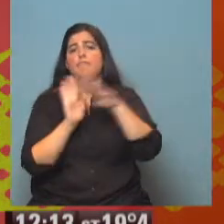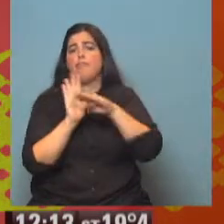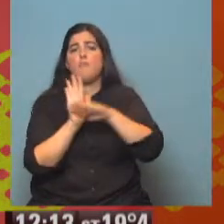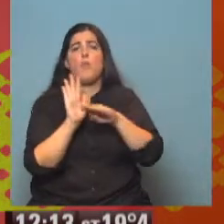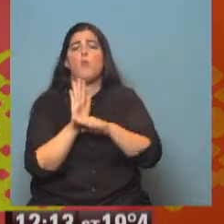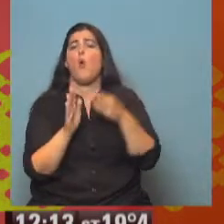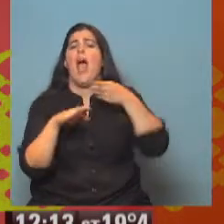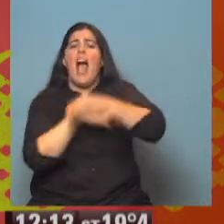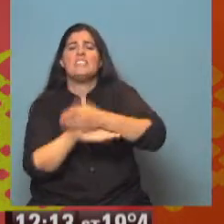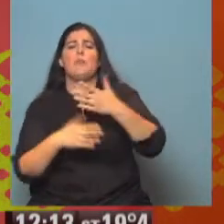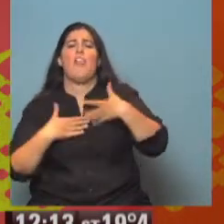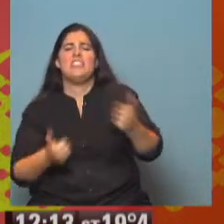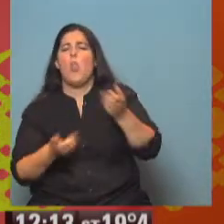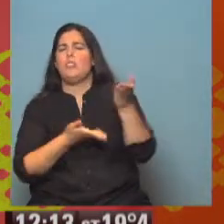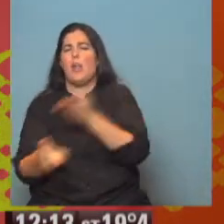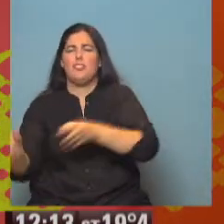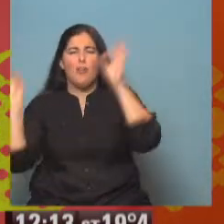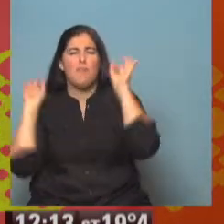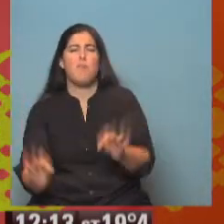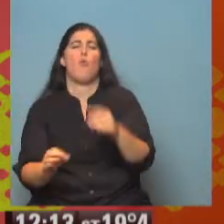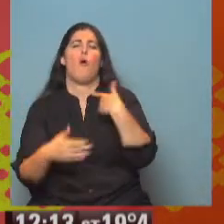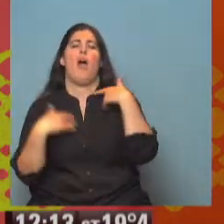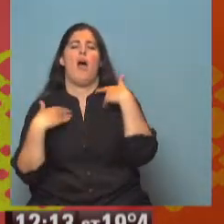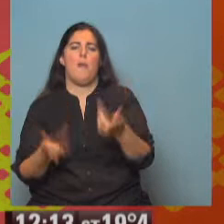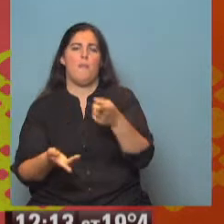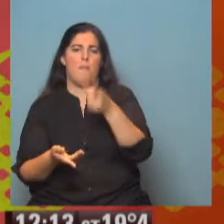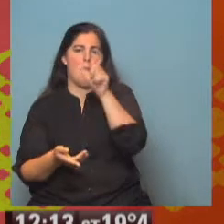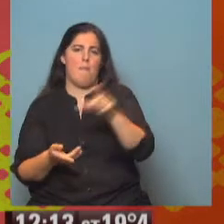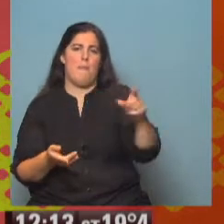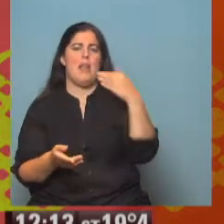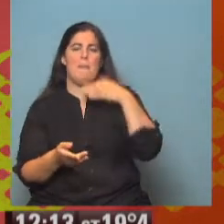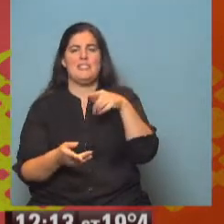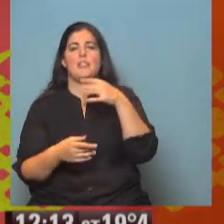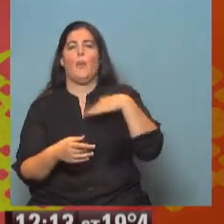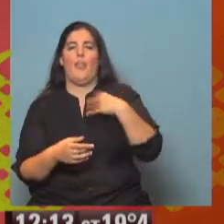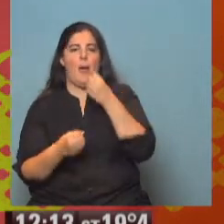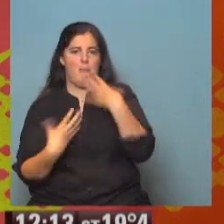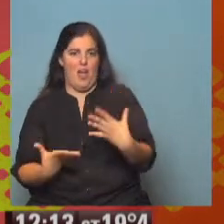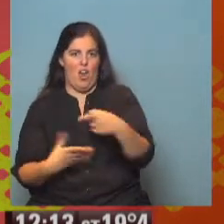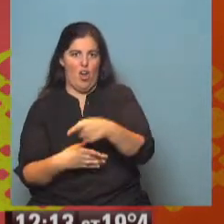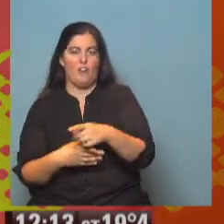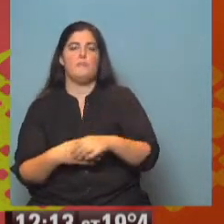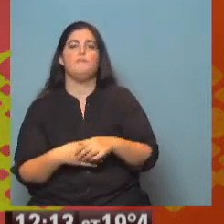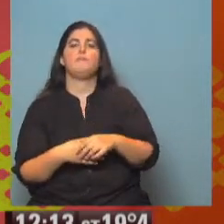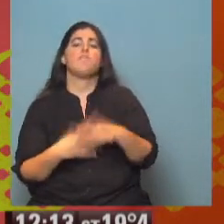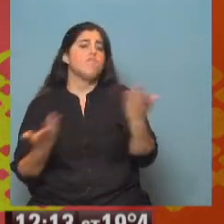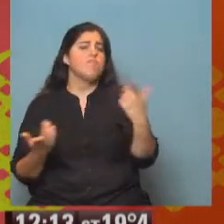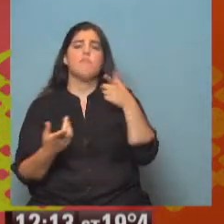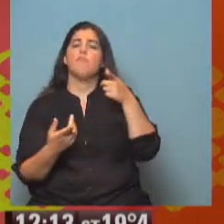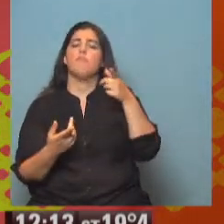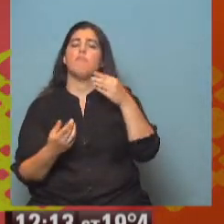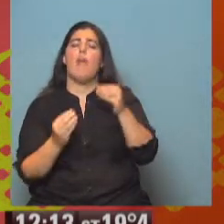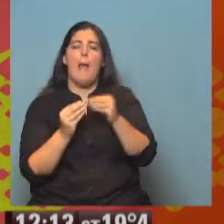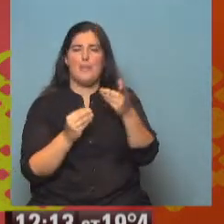a la salud y a todos los servicios disponibles al alcance del paciente para su mejor calidad de vida. Así que, hacer los reclamos, querido